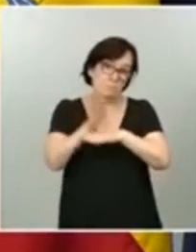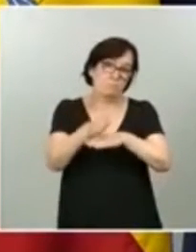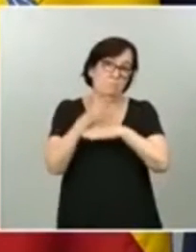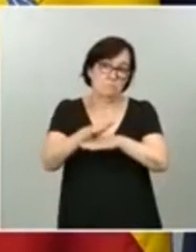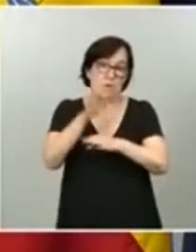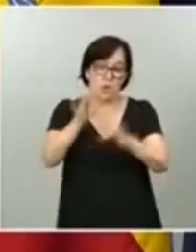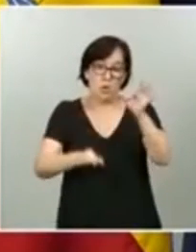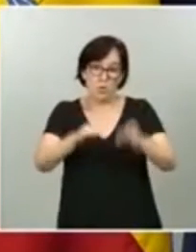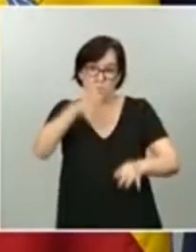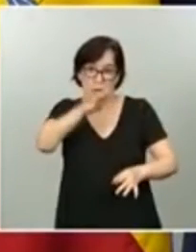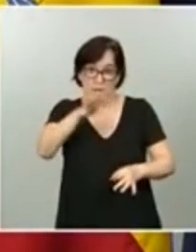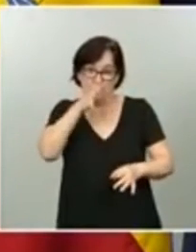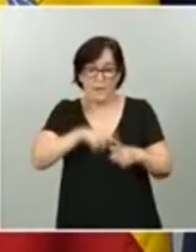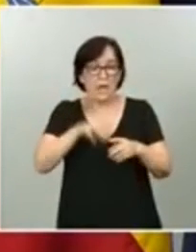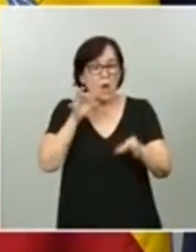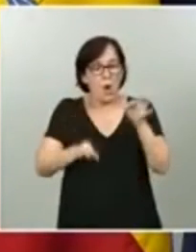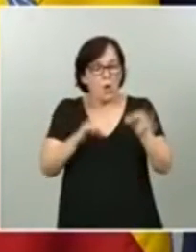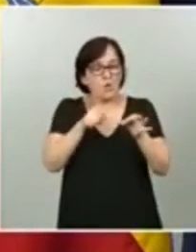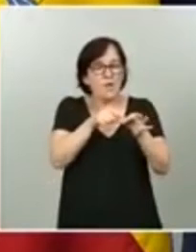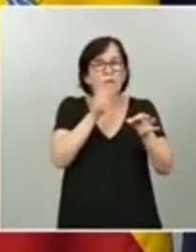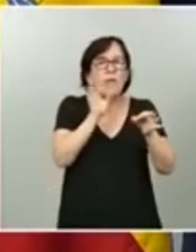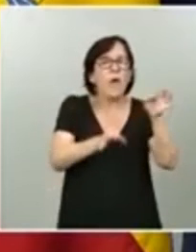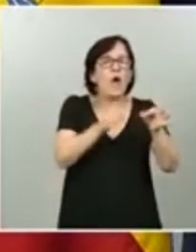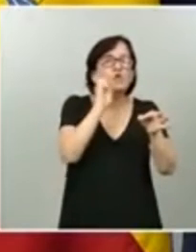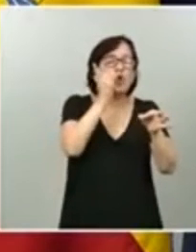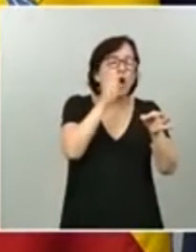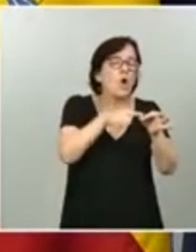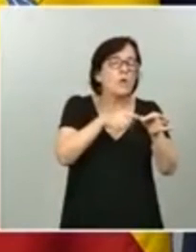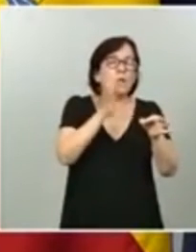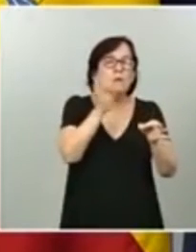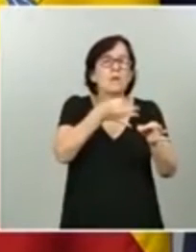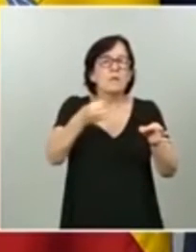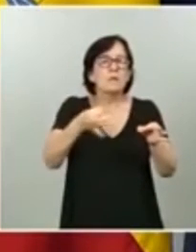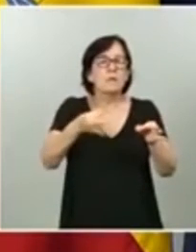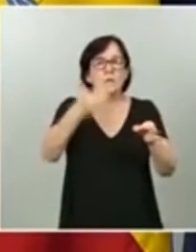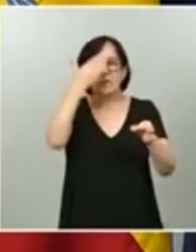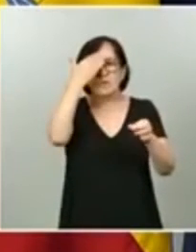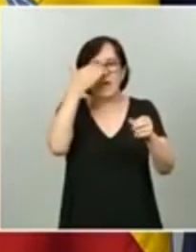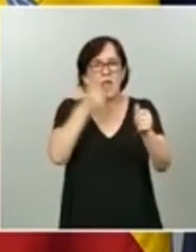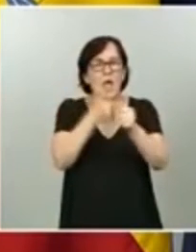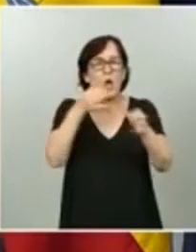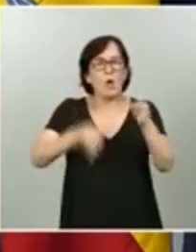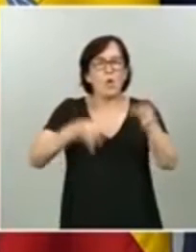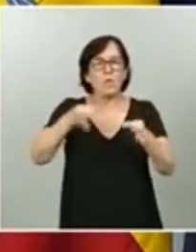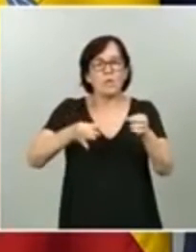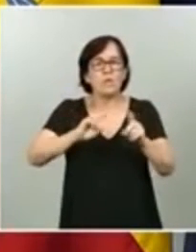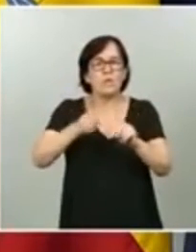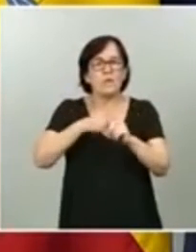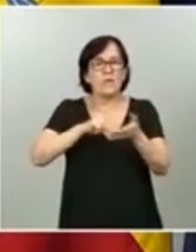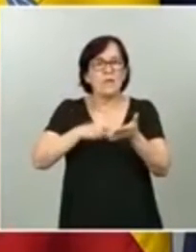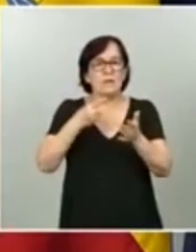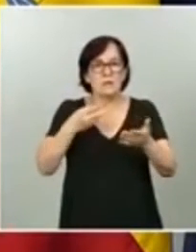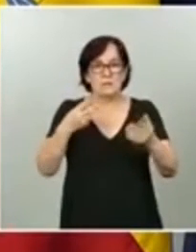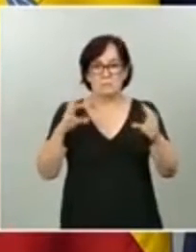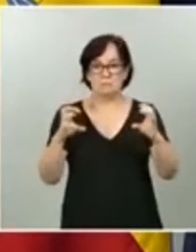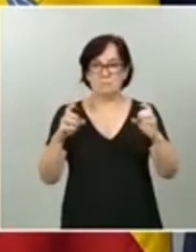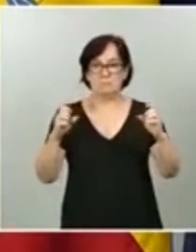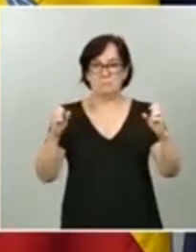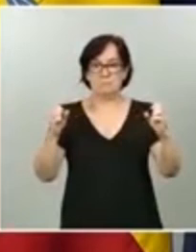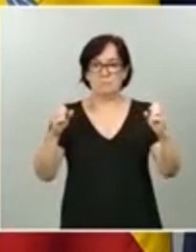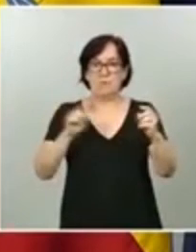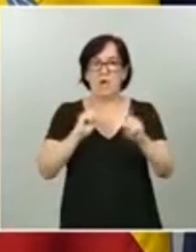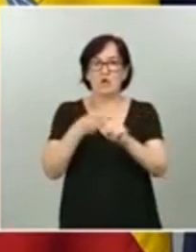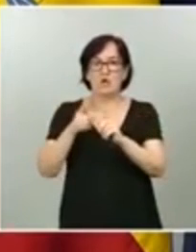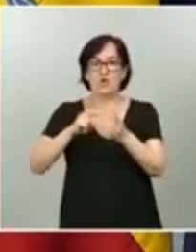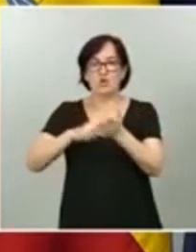es esa. La justicia no es solo la efectividad de la tutela judicial en orden a resolver el litigio entre dos personas. Es también un